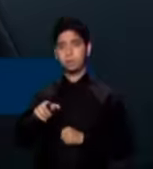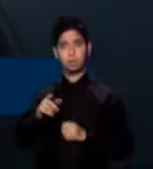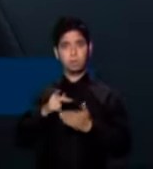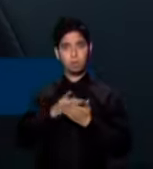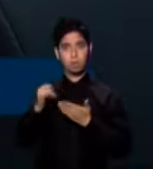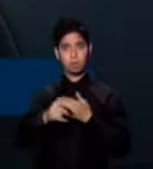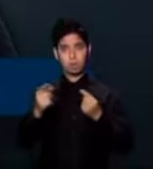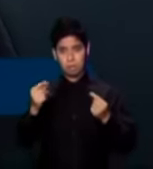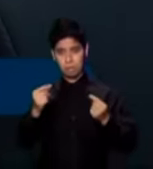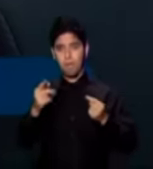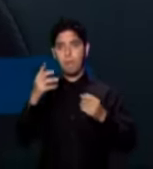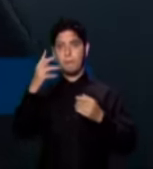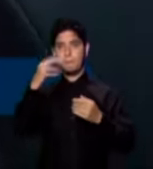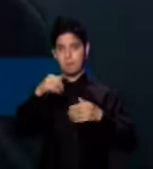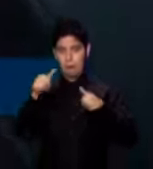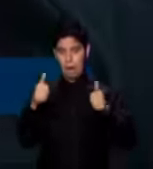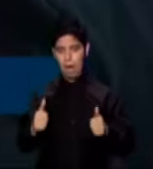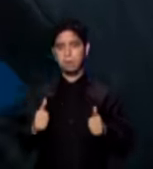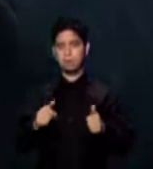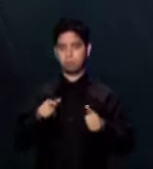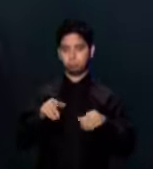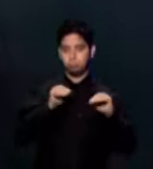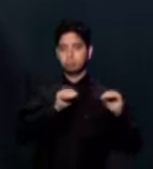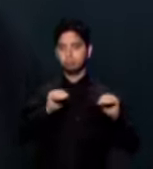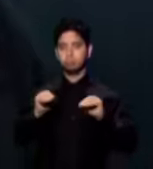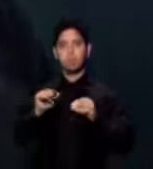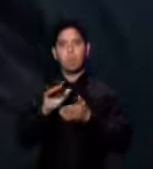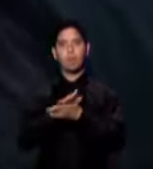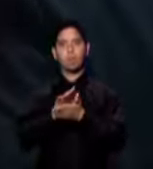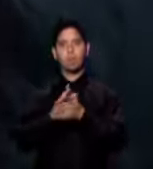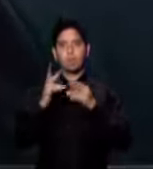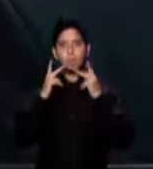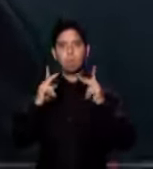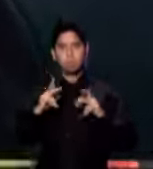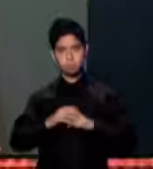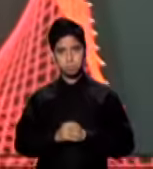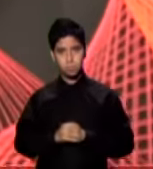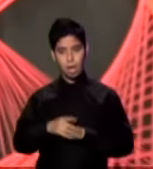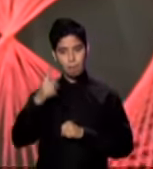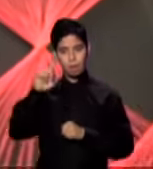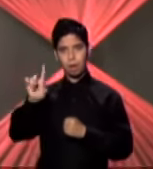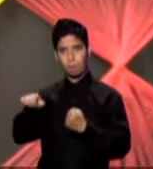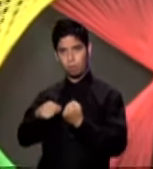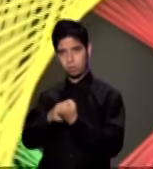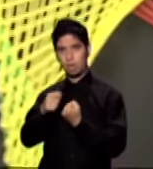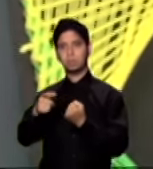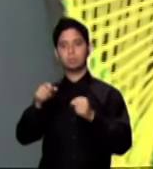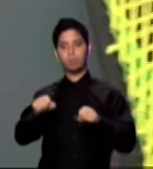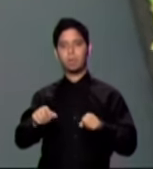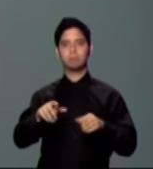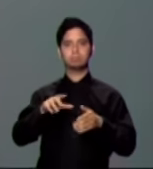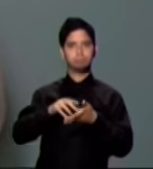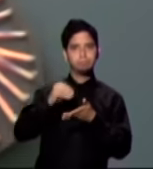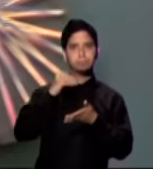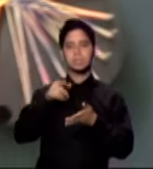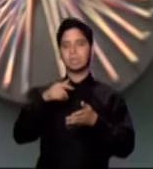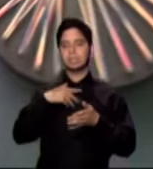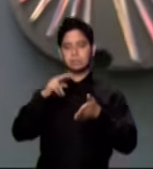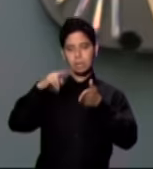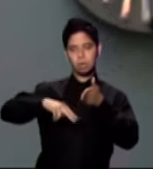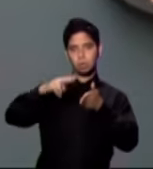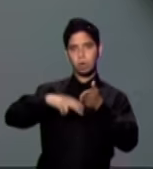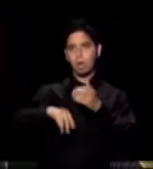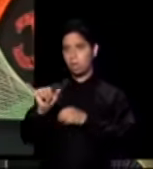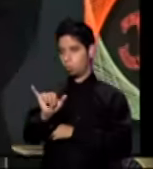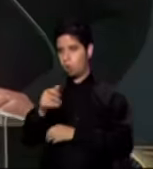artes en los procesos educativos en escuelas públicas para reforzar la comprensión de lectura, la comunicación oral y escrita en